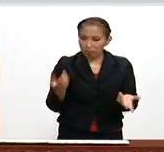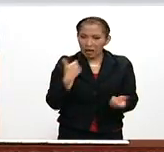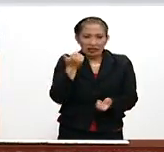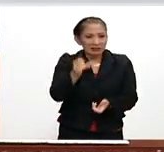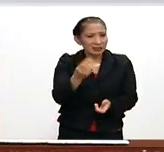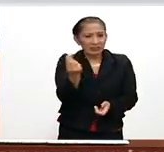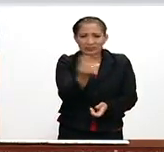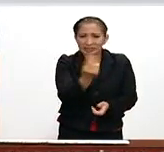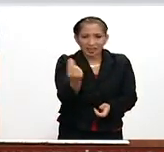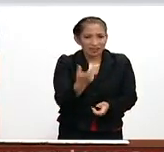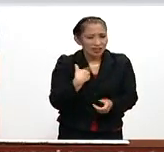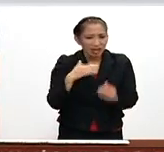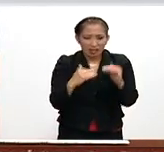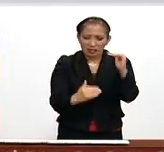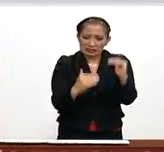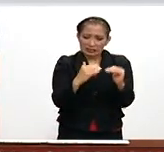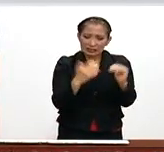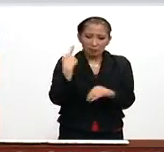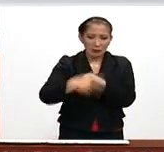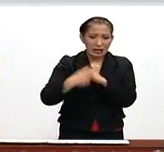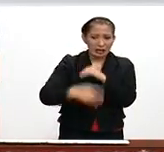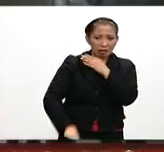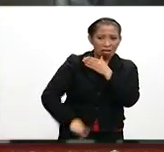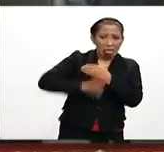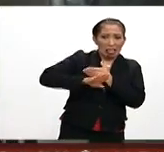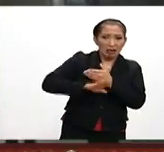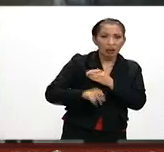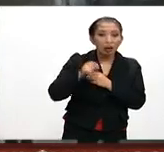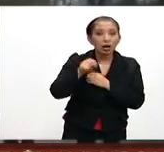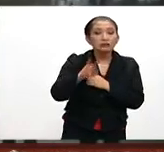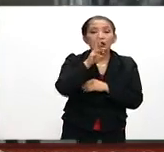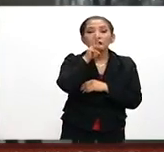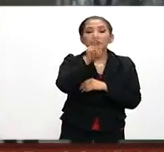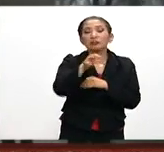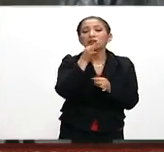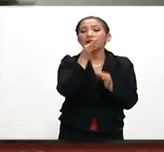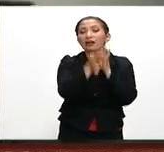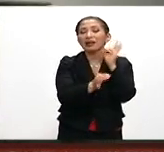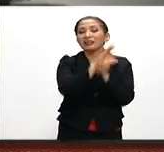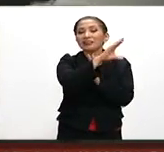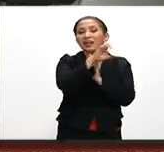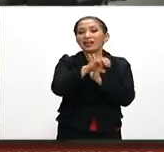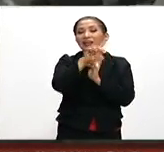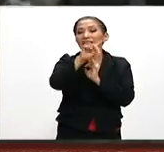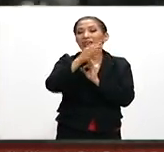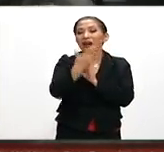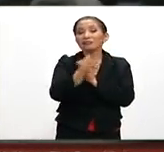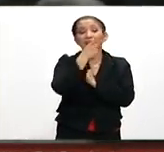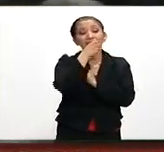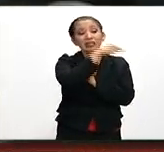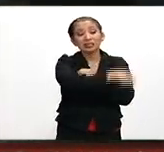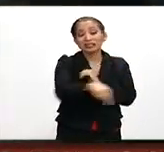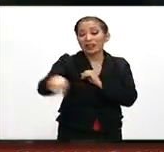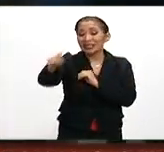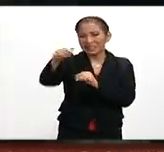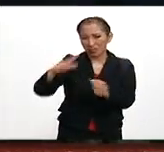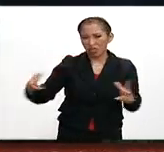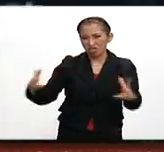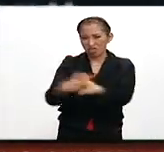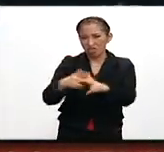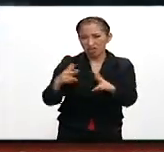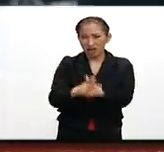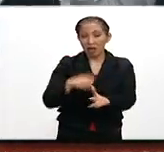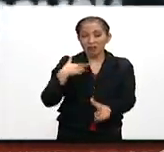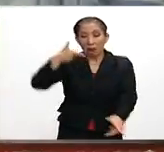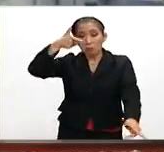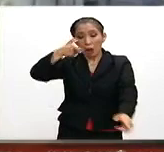y proporcional a la amenaza que enfrentaban. Esto en respuesta al informe de la CNDH, que asegura que en ese enfrentamiento